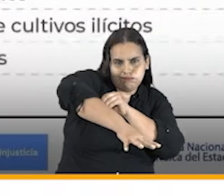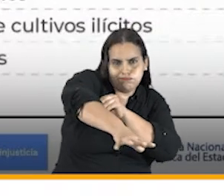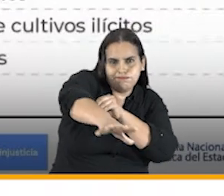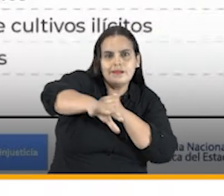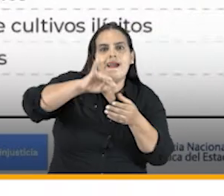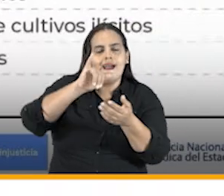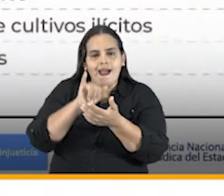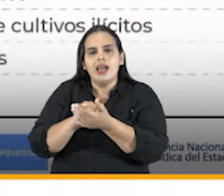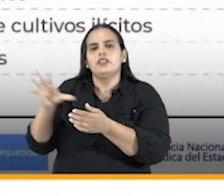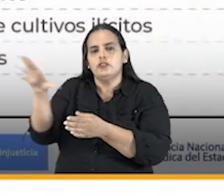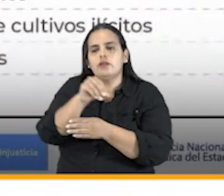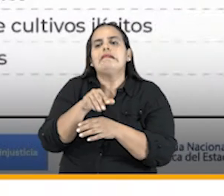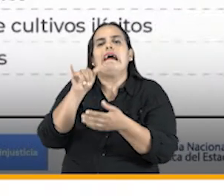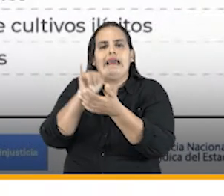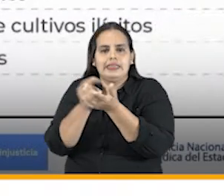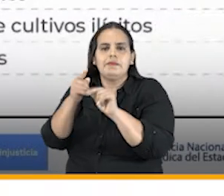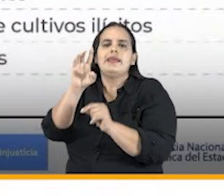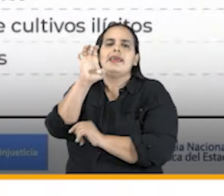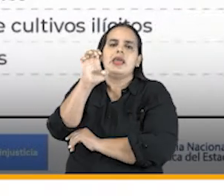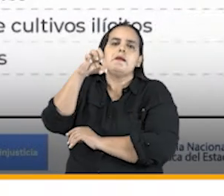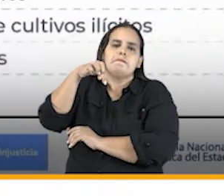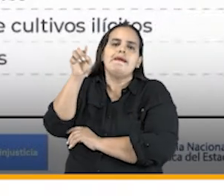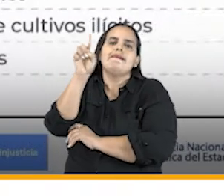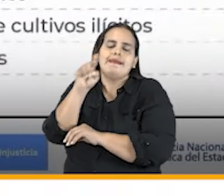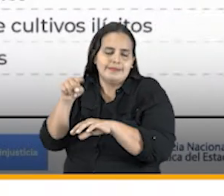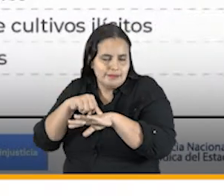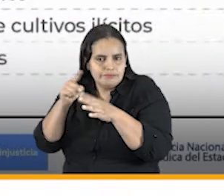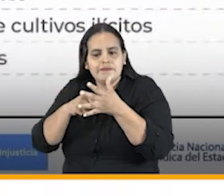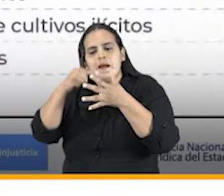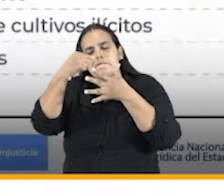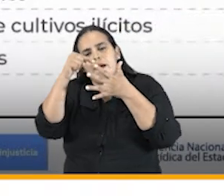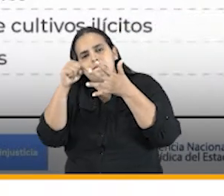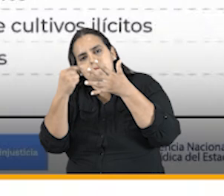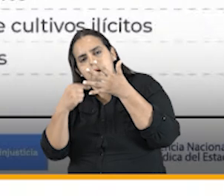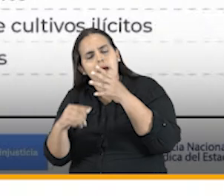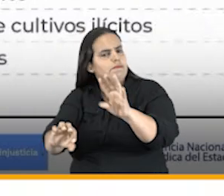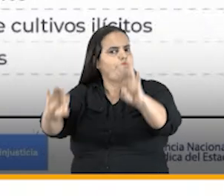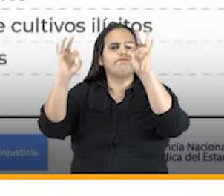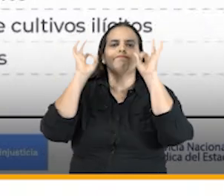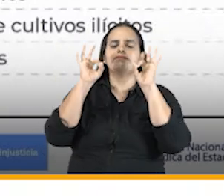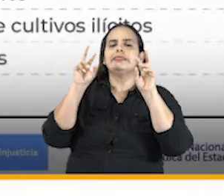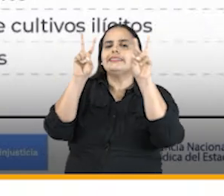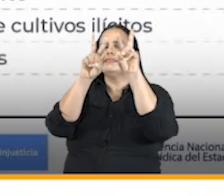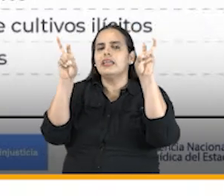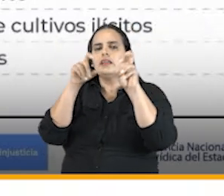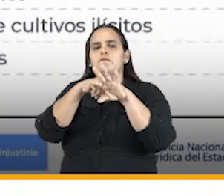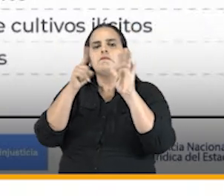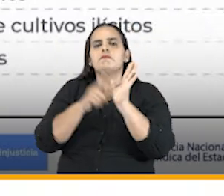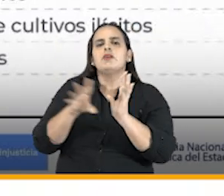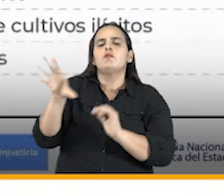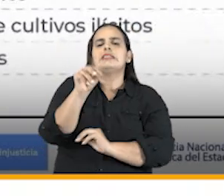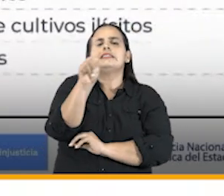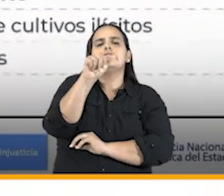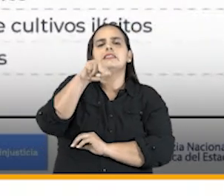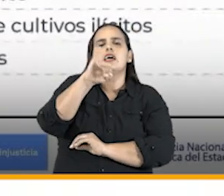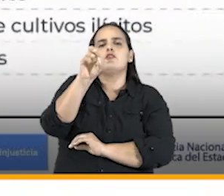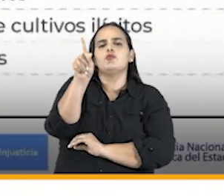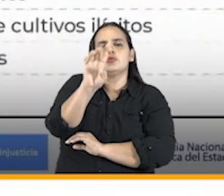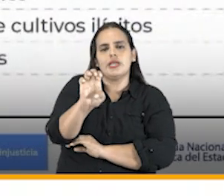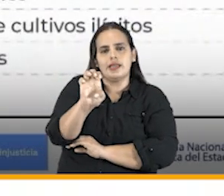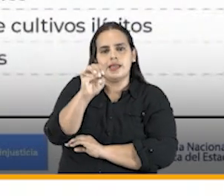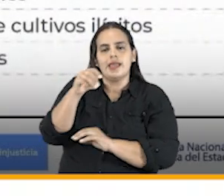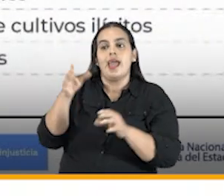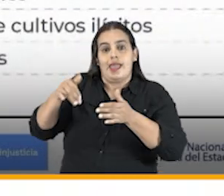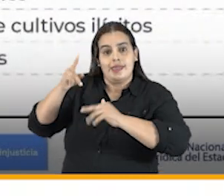donde hemos sido exitosos y desde luego temas como el Galeón San José el edificio